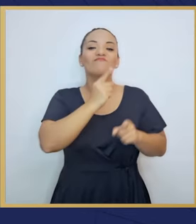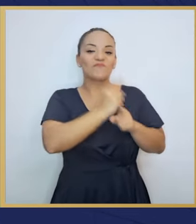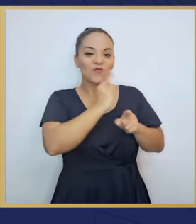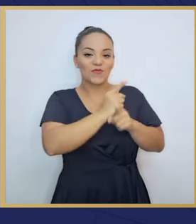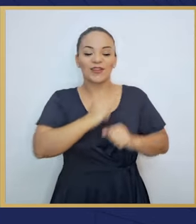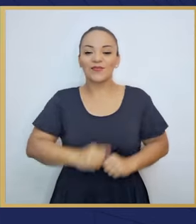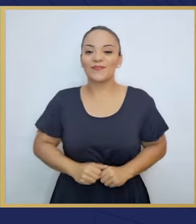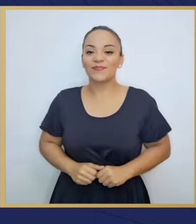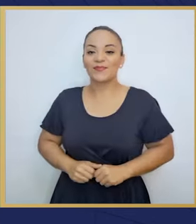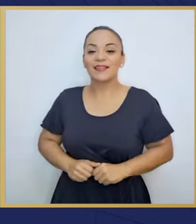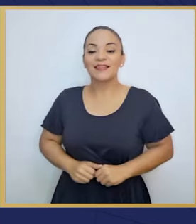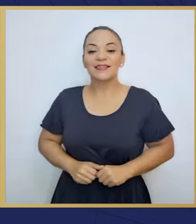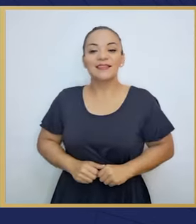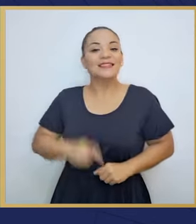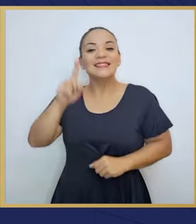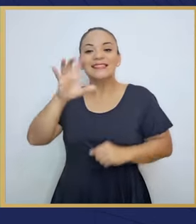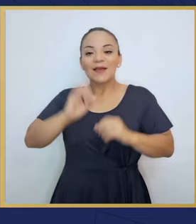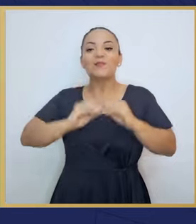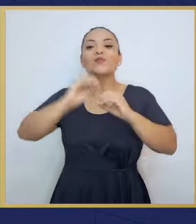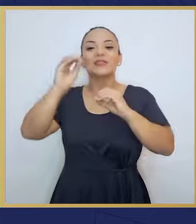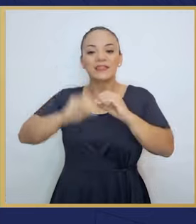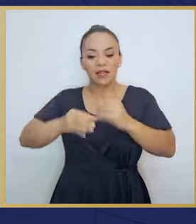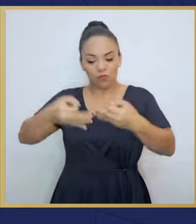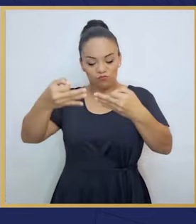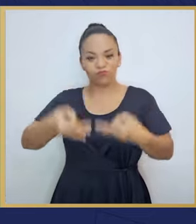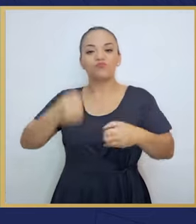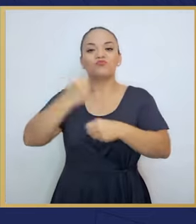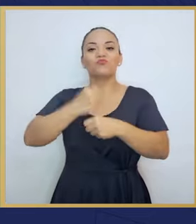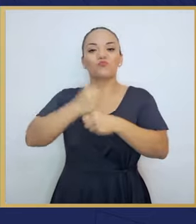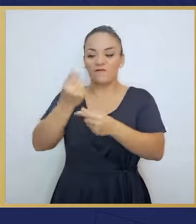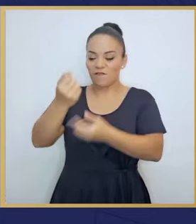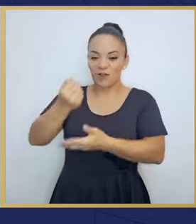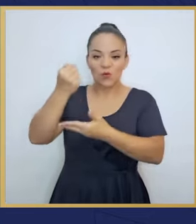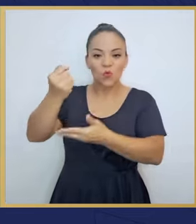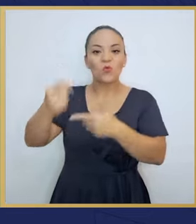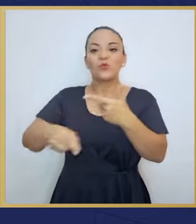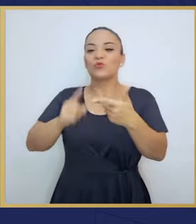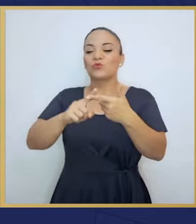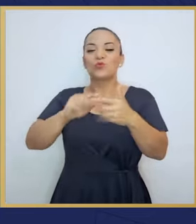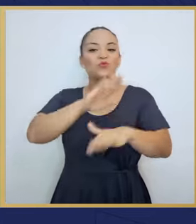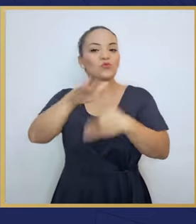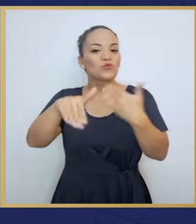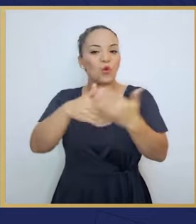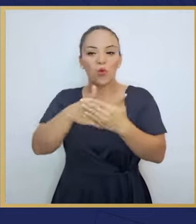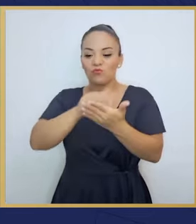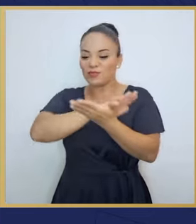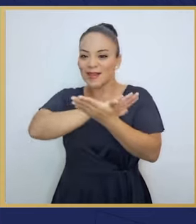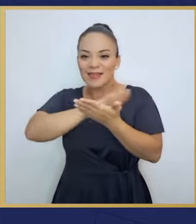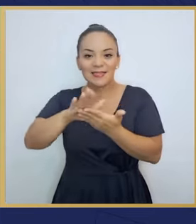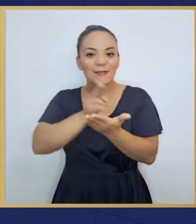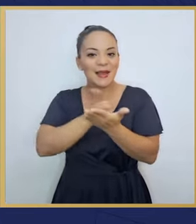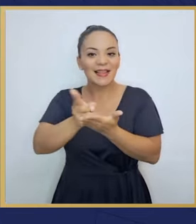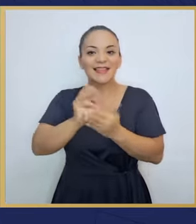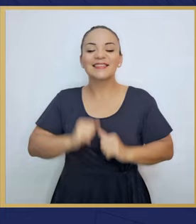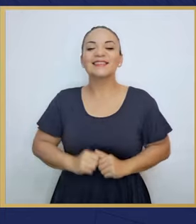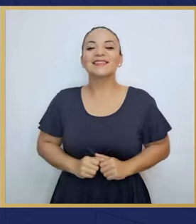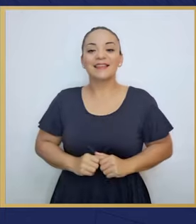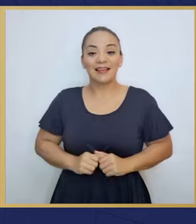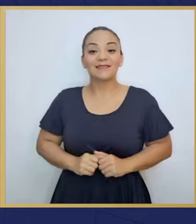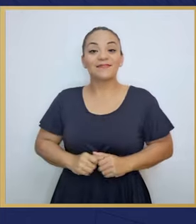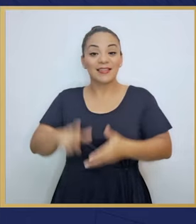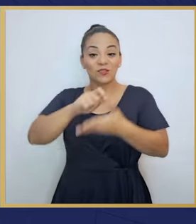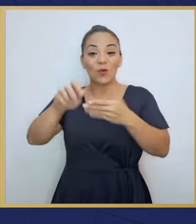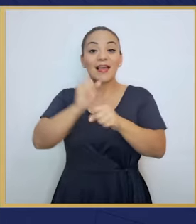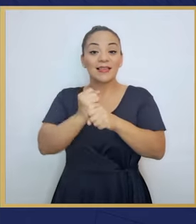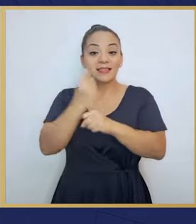sí mismo. Así es. Siendo 100% eficientes en recursos, con total transparencia